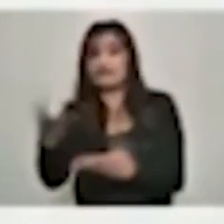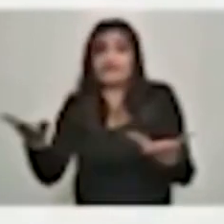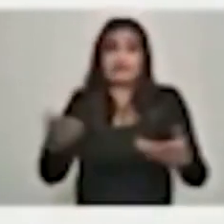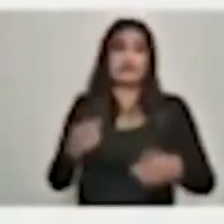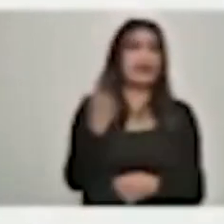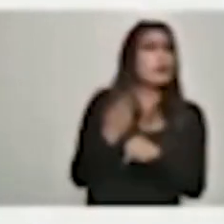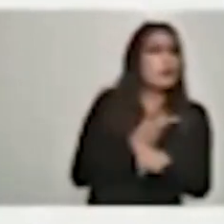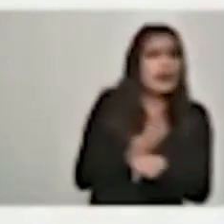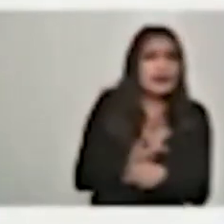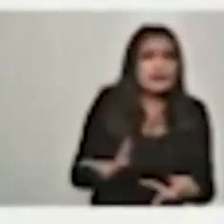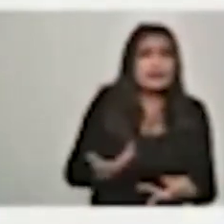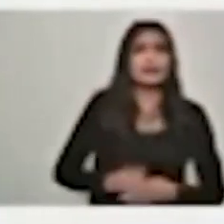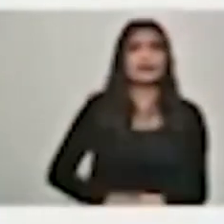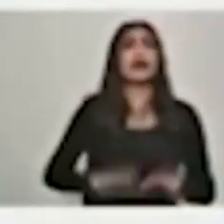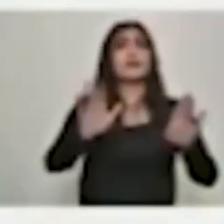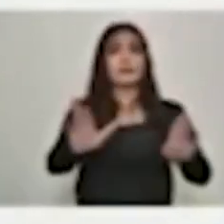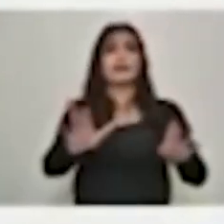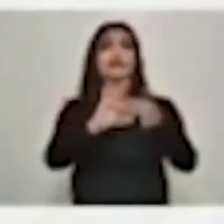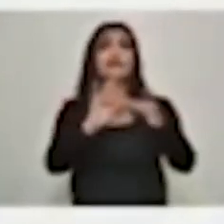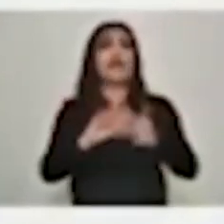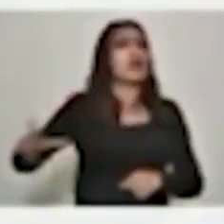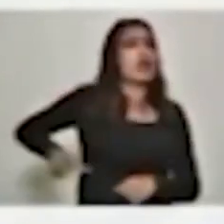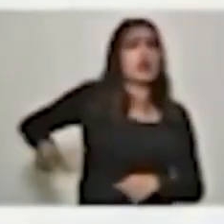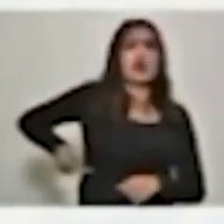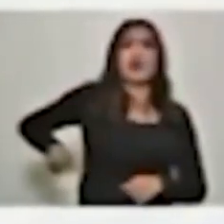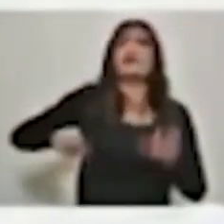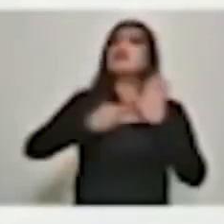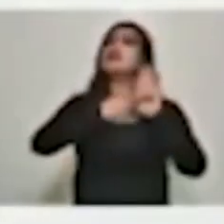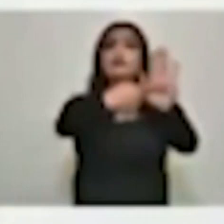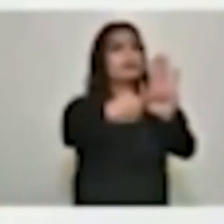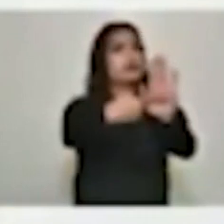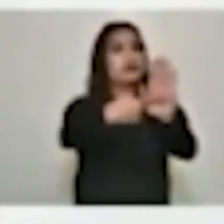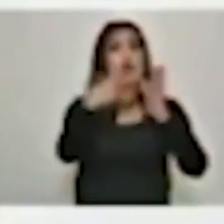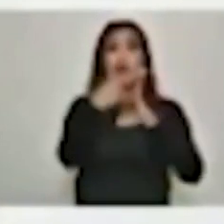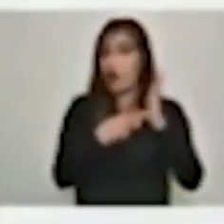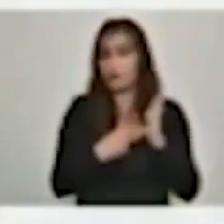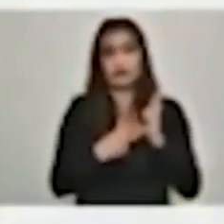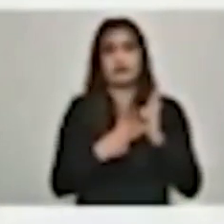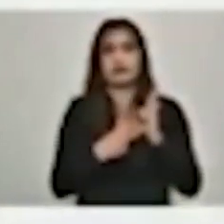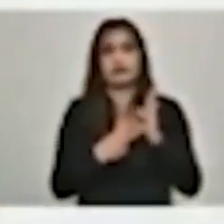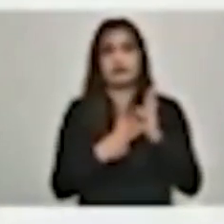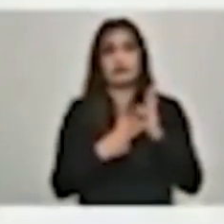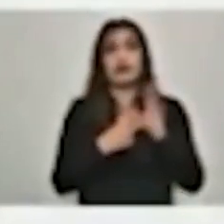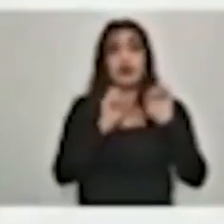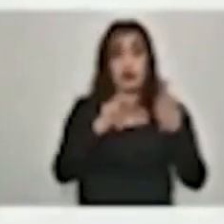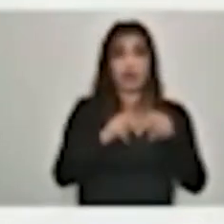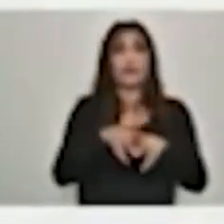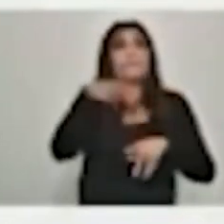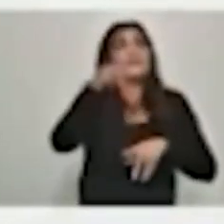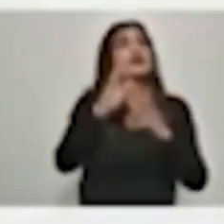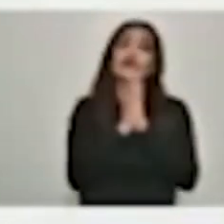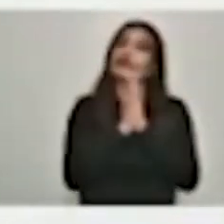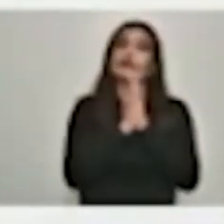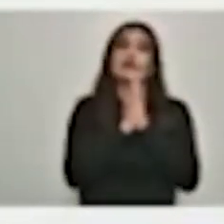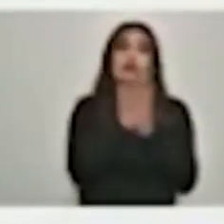omiso. Hemos sido un gobierno de medidas muy claras, muy firmas. Y queremos una sociedad que responda